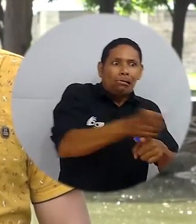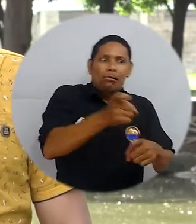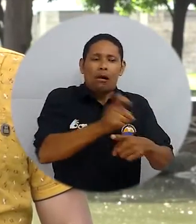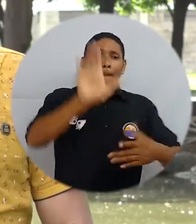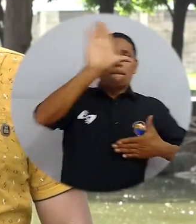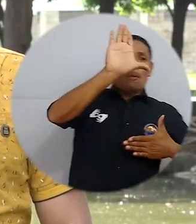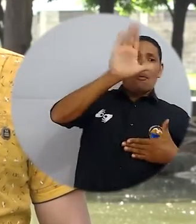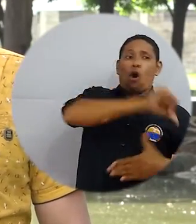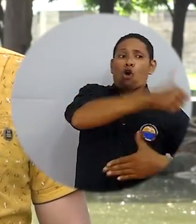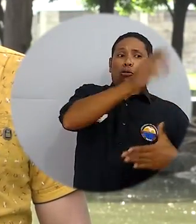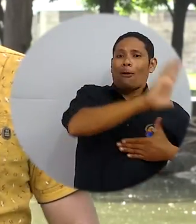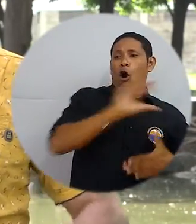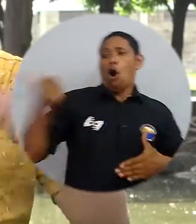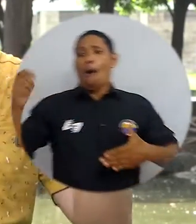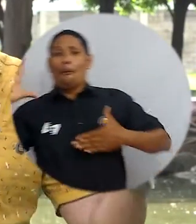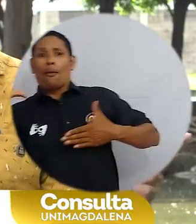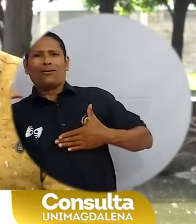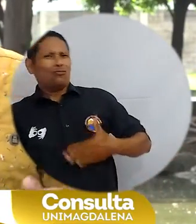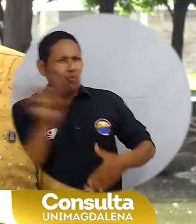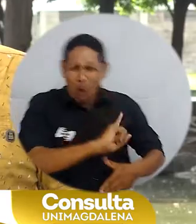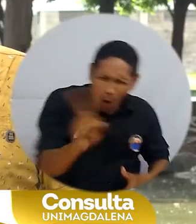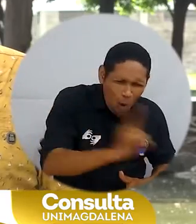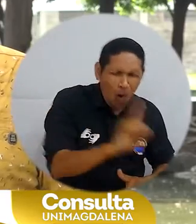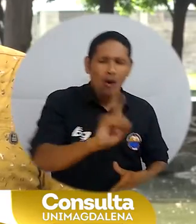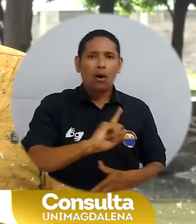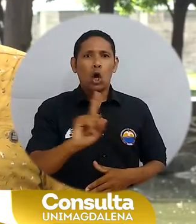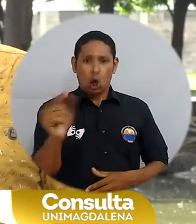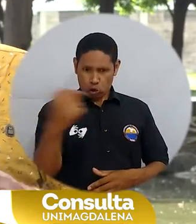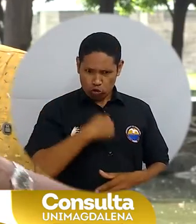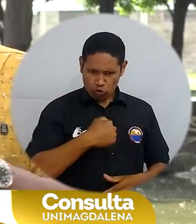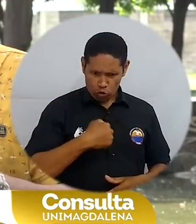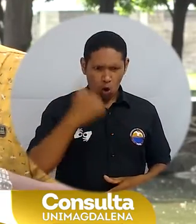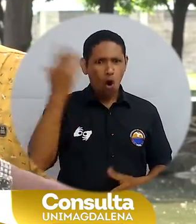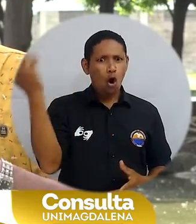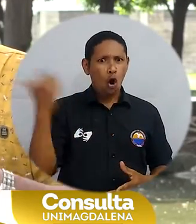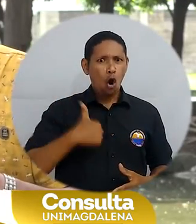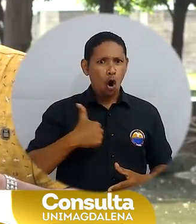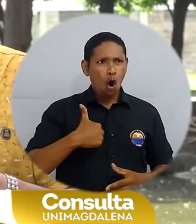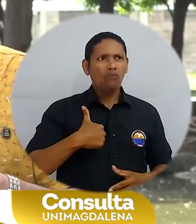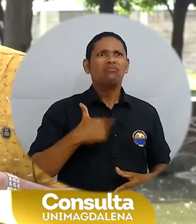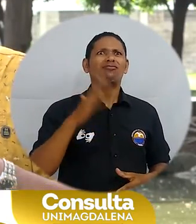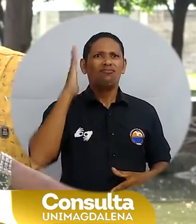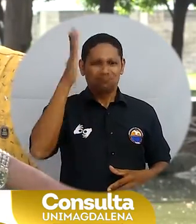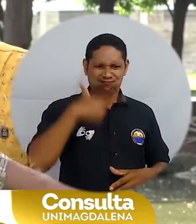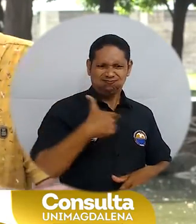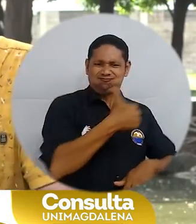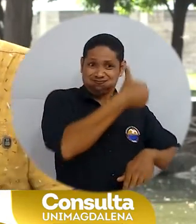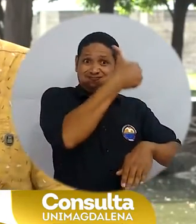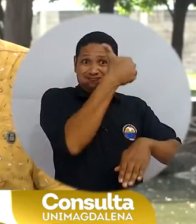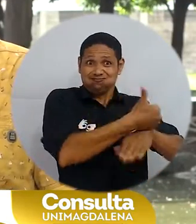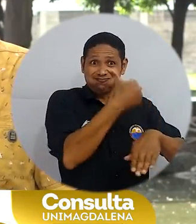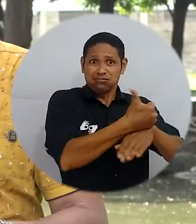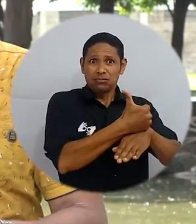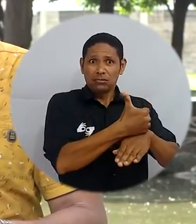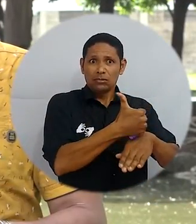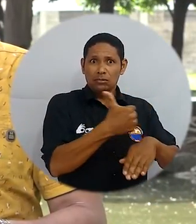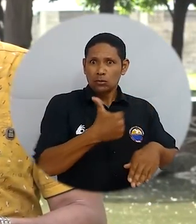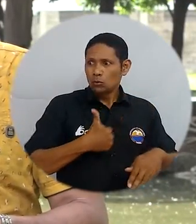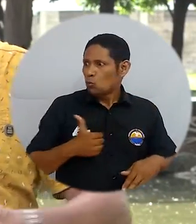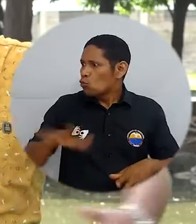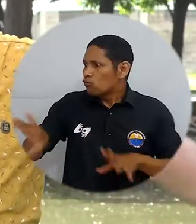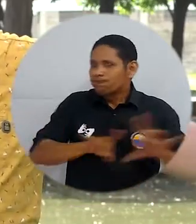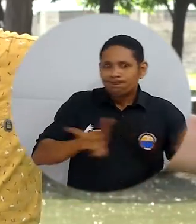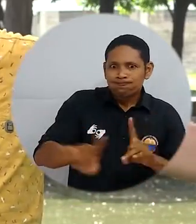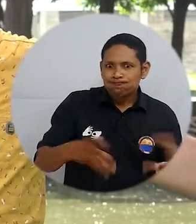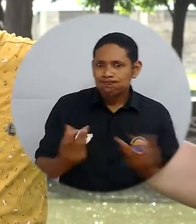amarrar por promesas ni de un partido ni del otro. Yo como profesor, como rector que seré de esta institución,